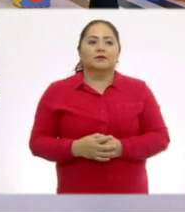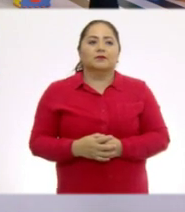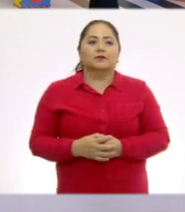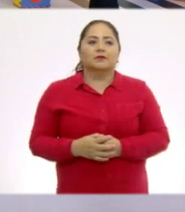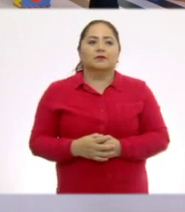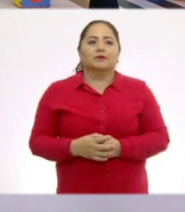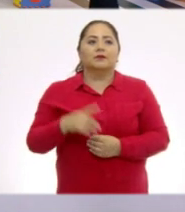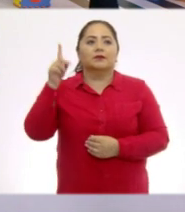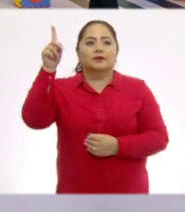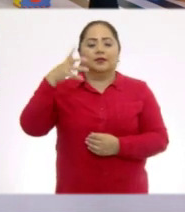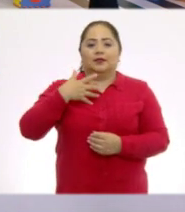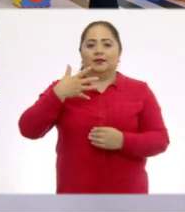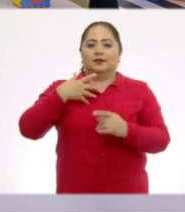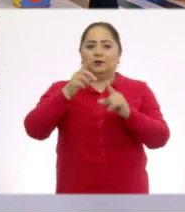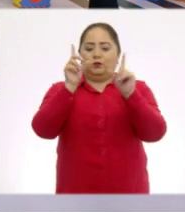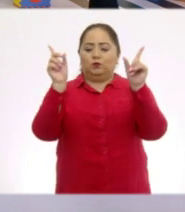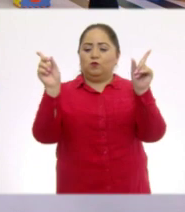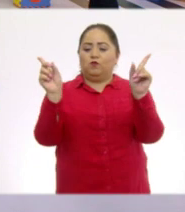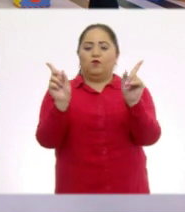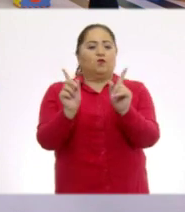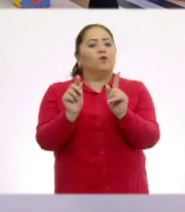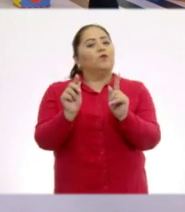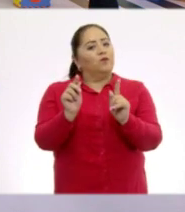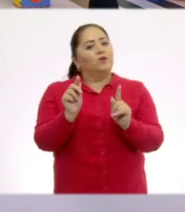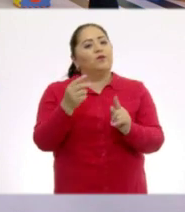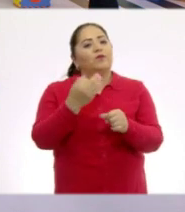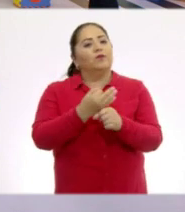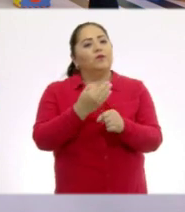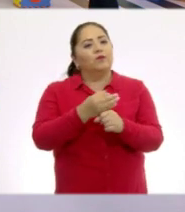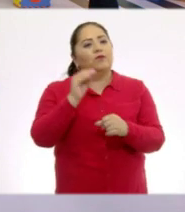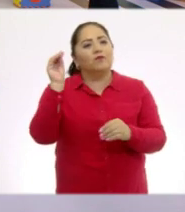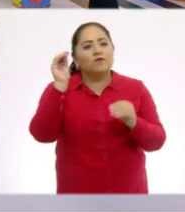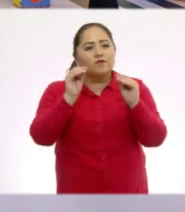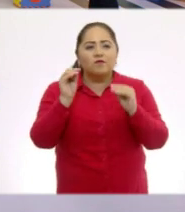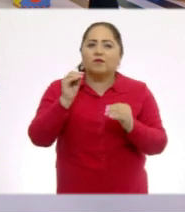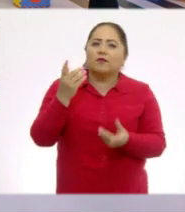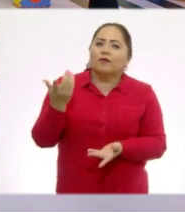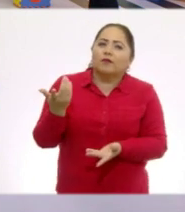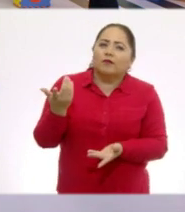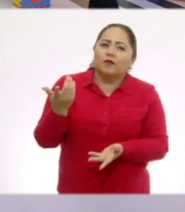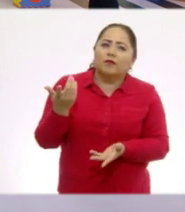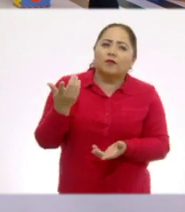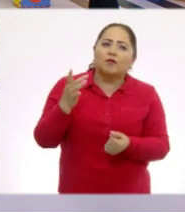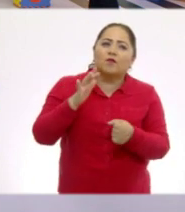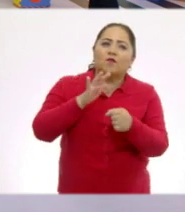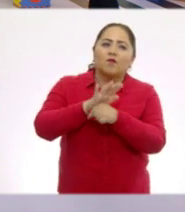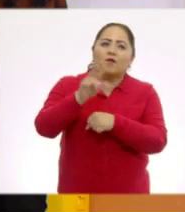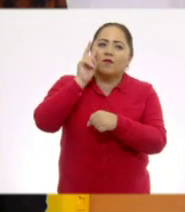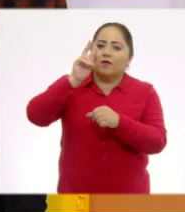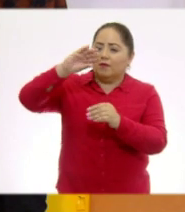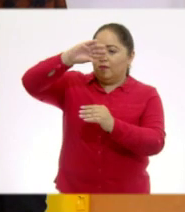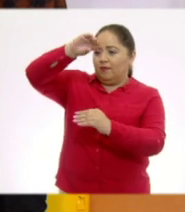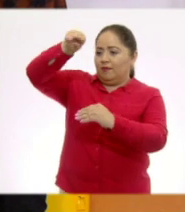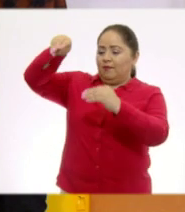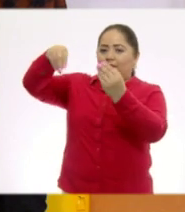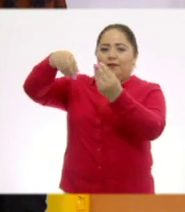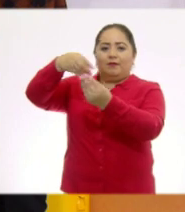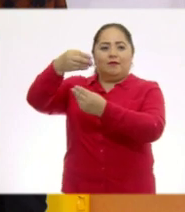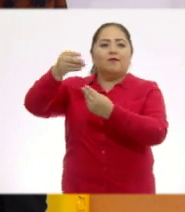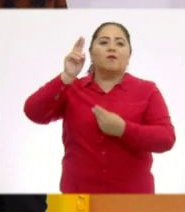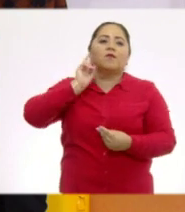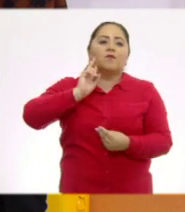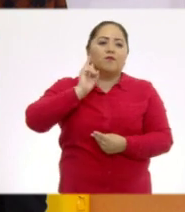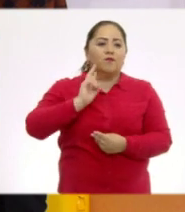punta. Ajá. Y hay que mover. Y aquí... Entonces, vamos a darle la vuelta.